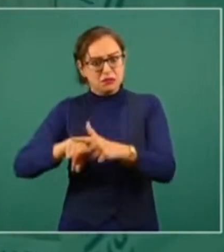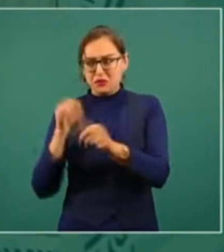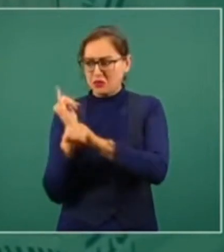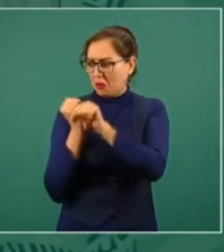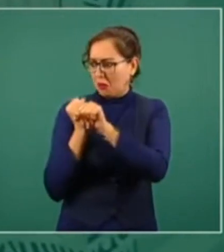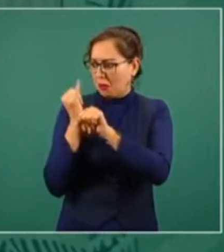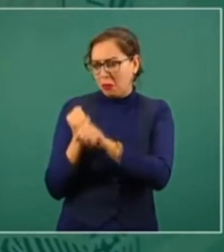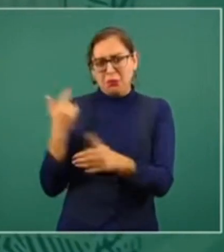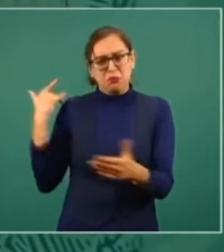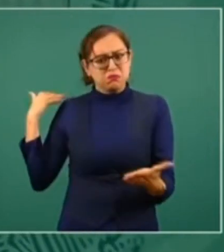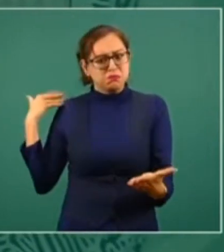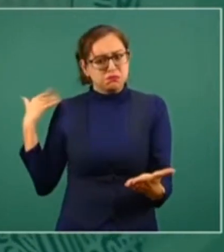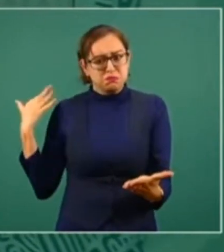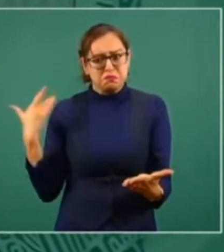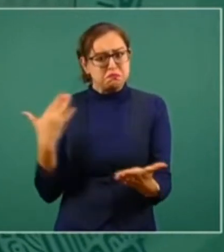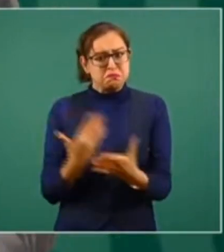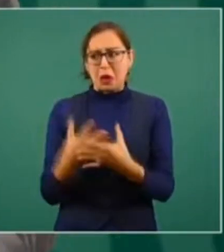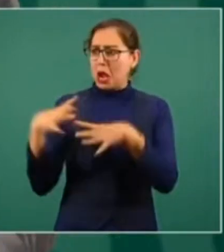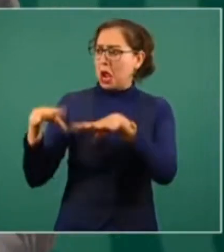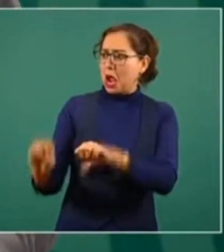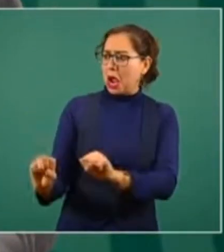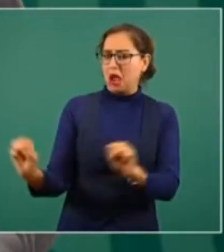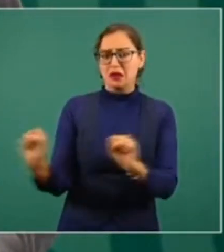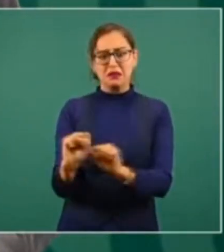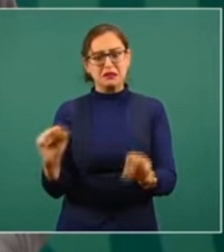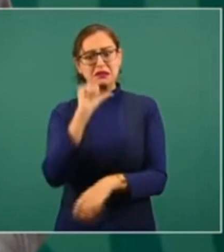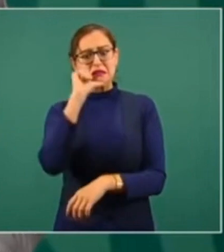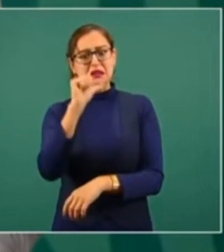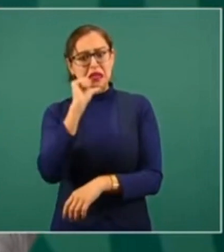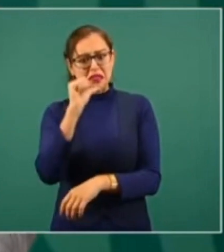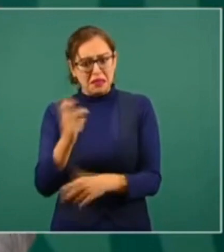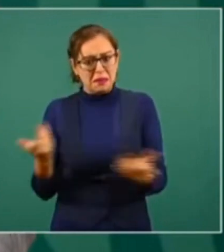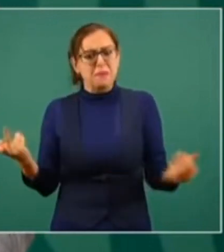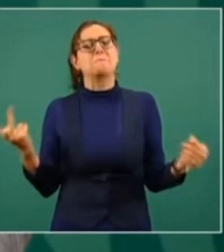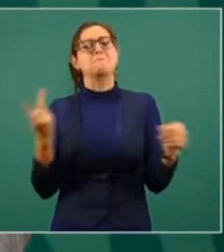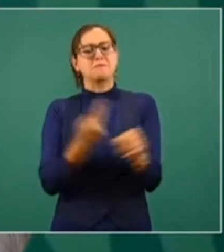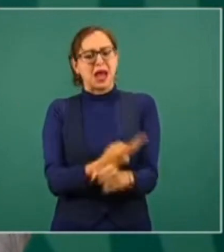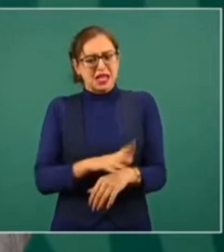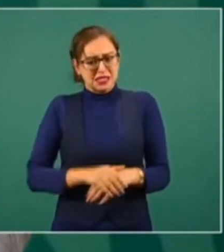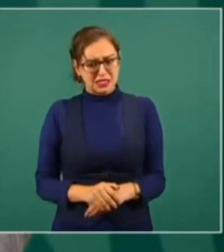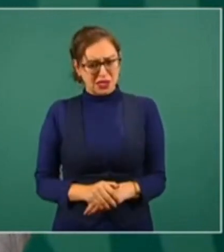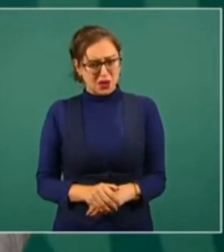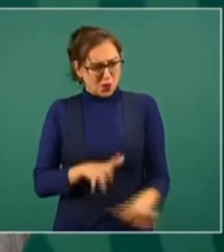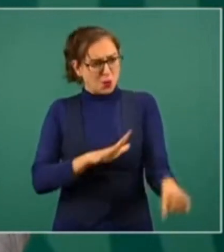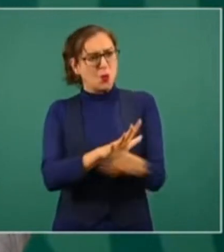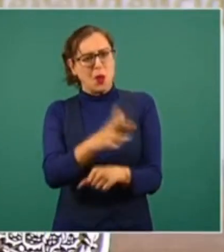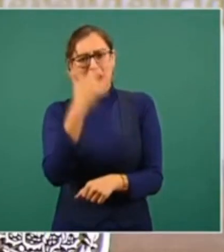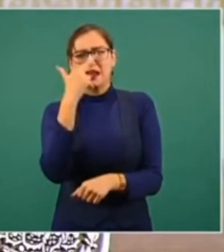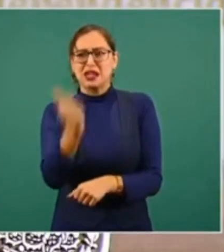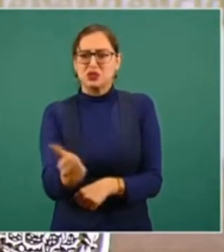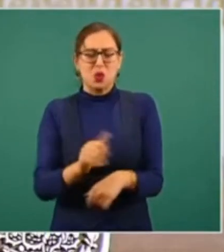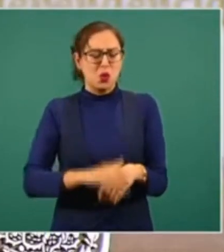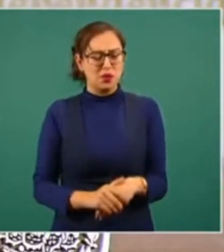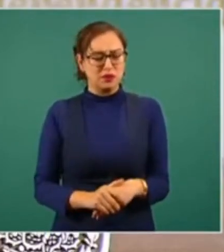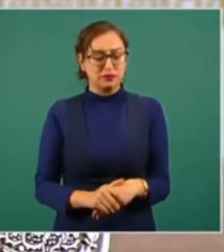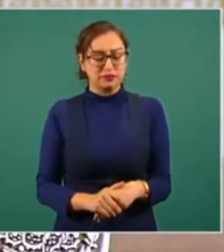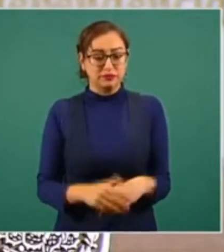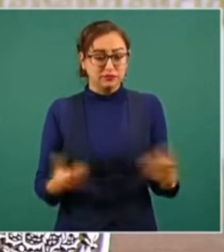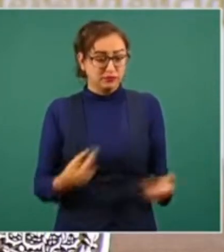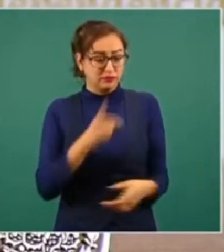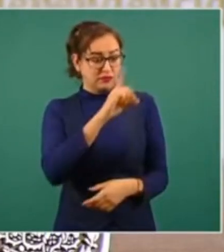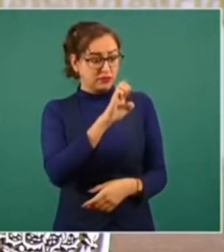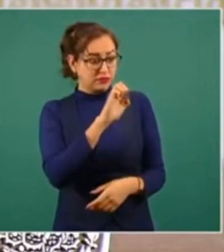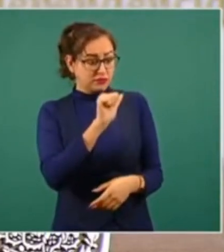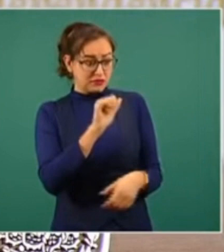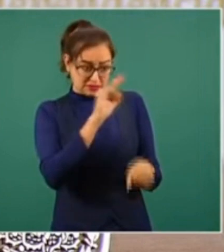Eso es interesante. Así es. Entonces, pero por el bien de la misma agencia, en vez de estar